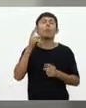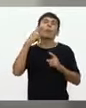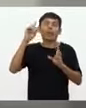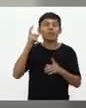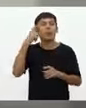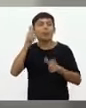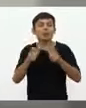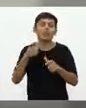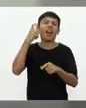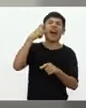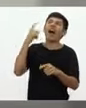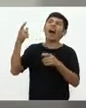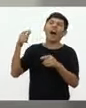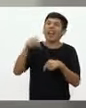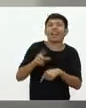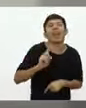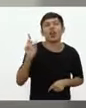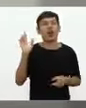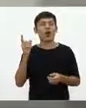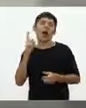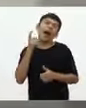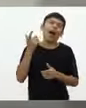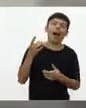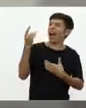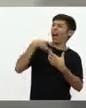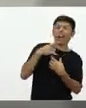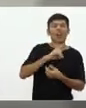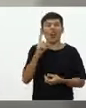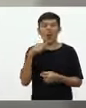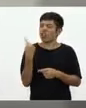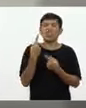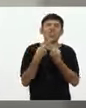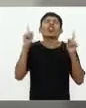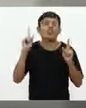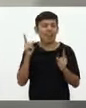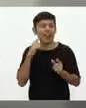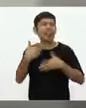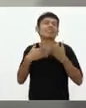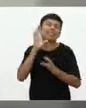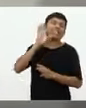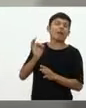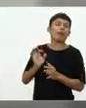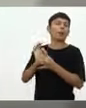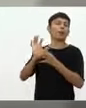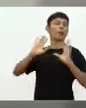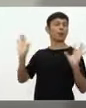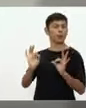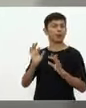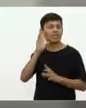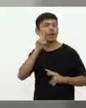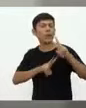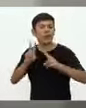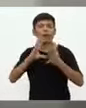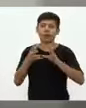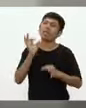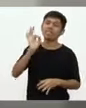lleva a creer que no nos va a pasar, a nosotros la vamos a hacer distinto, nosotros vamos a saber sobrellevar de otra manera, le vamos a encontrar la